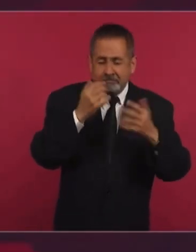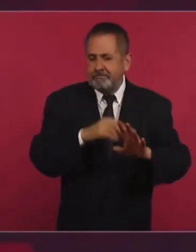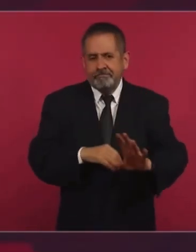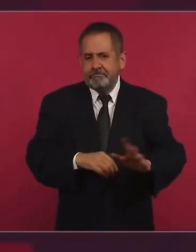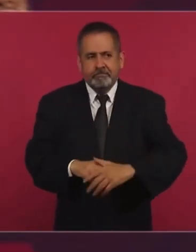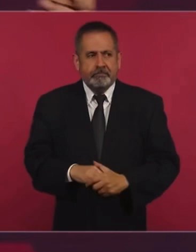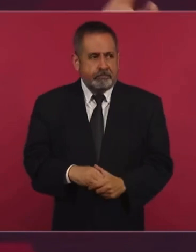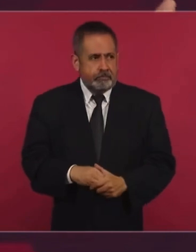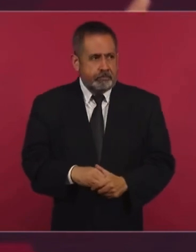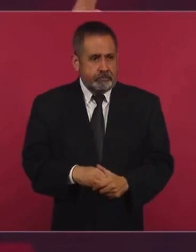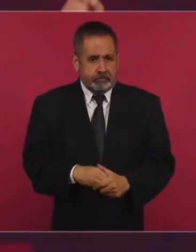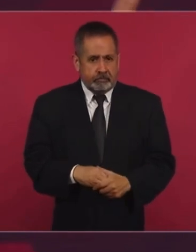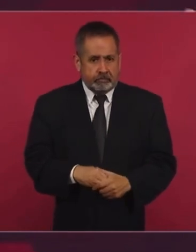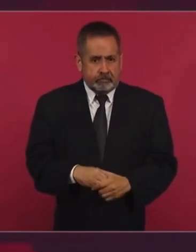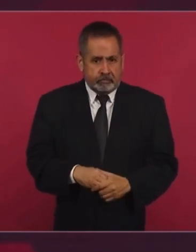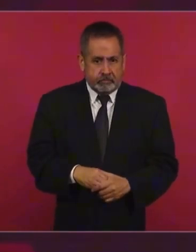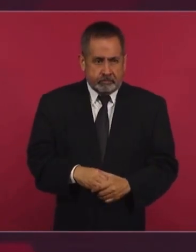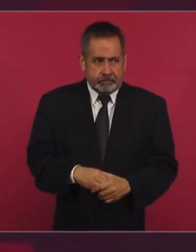Si ellos tienen